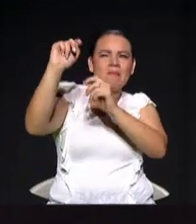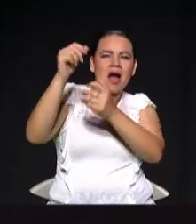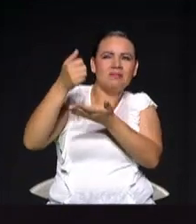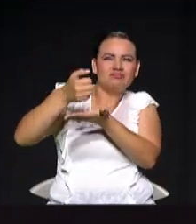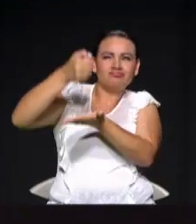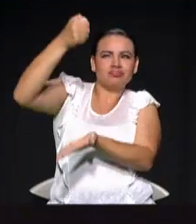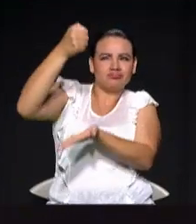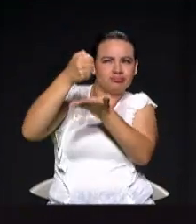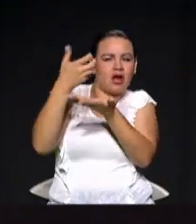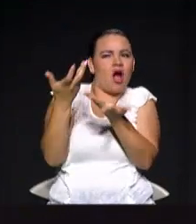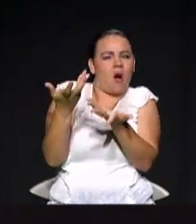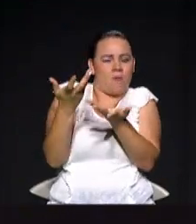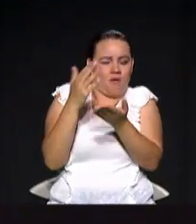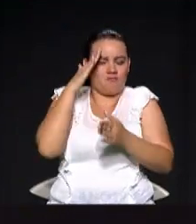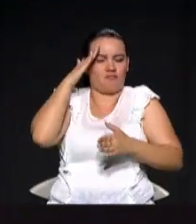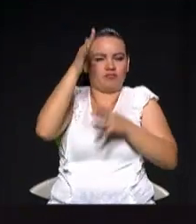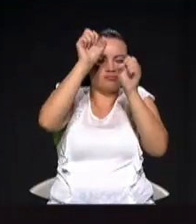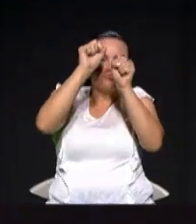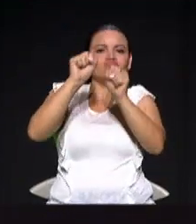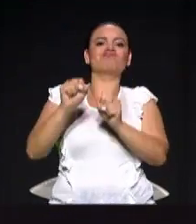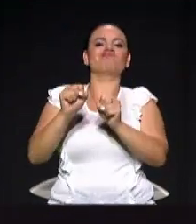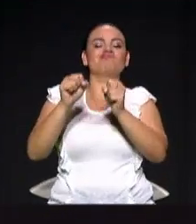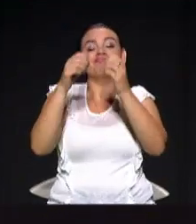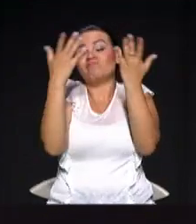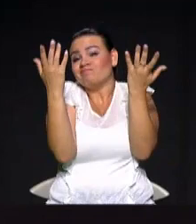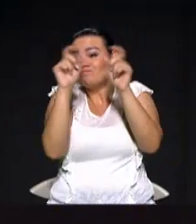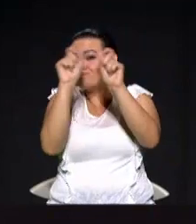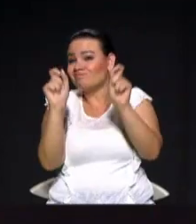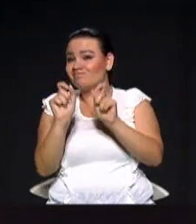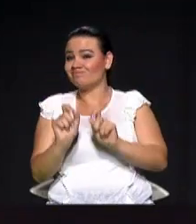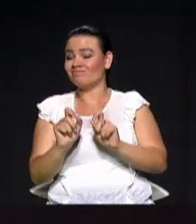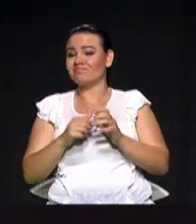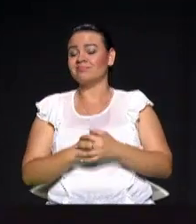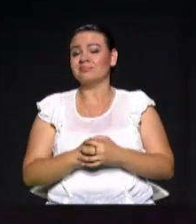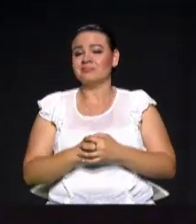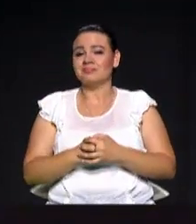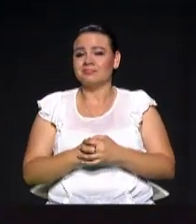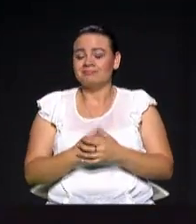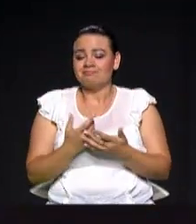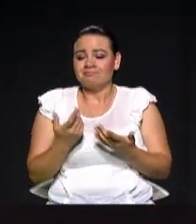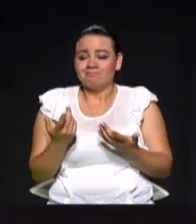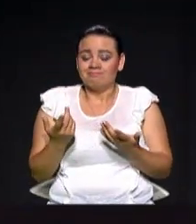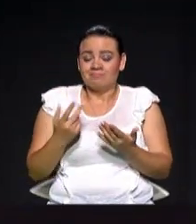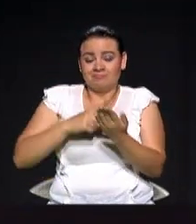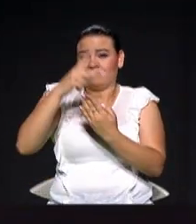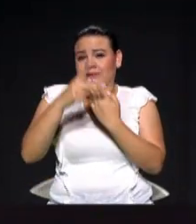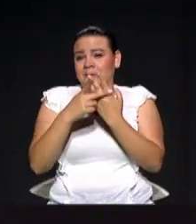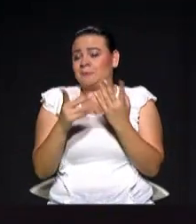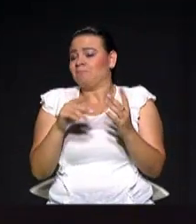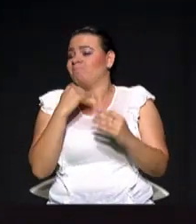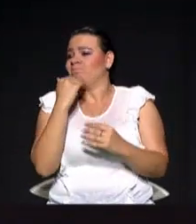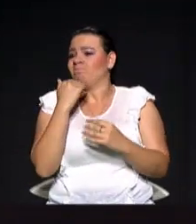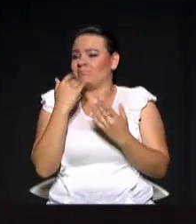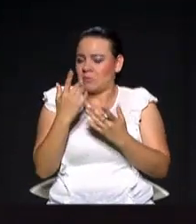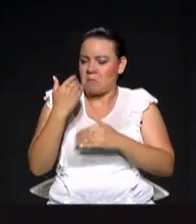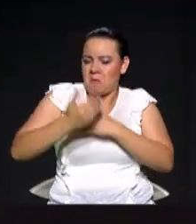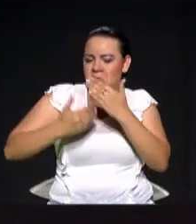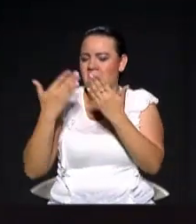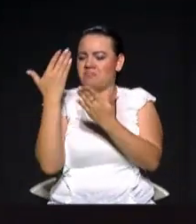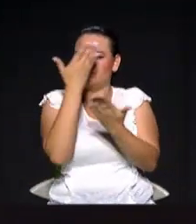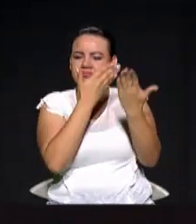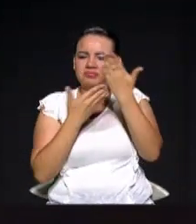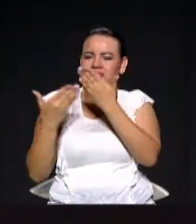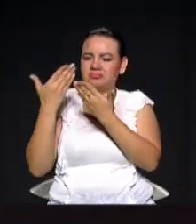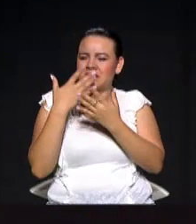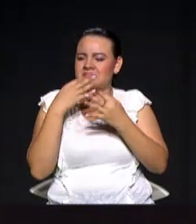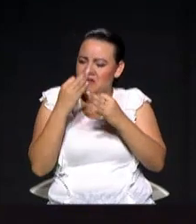es cierto es que hoy, aparentemente, pues la estabilidad técnica del proyecto está y frente al futuro tendrá que seguir evaluándose, sobre todo de cara